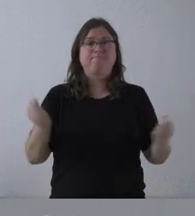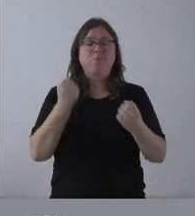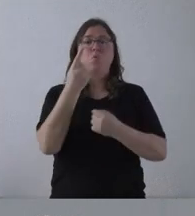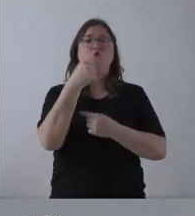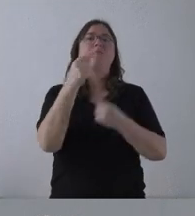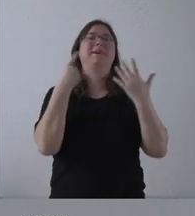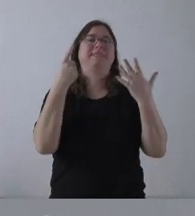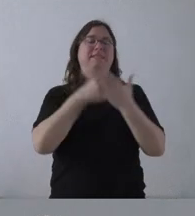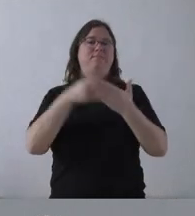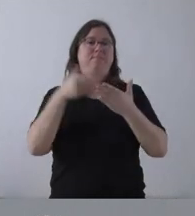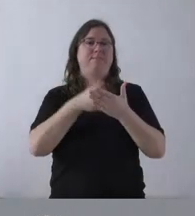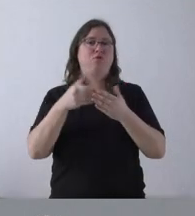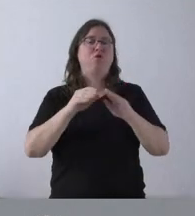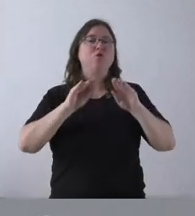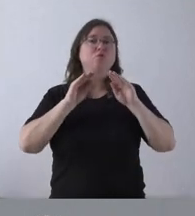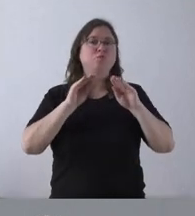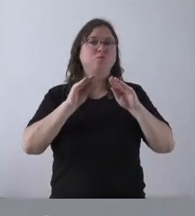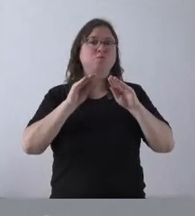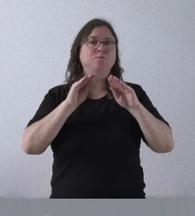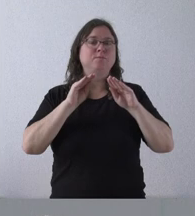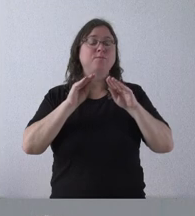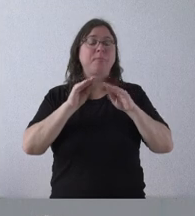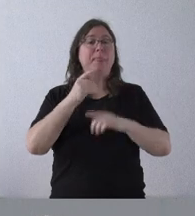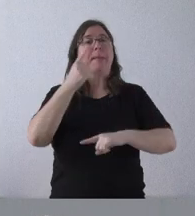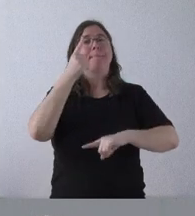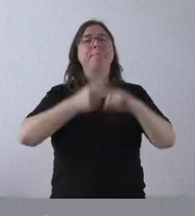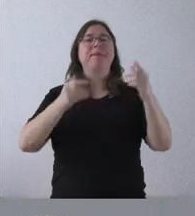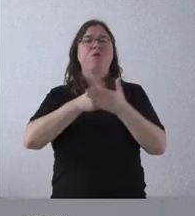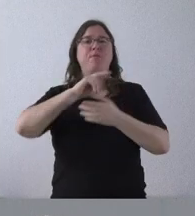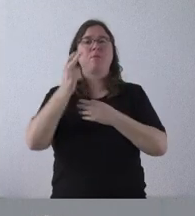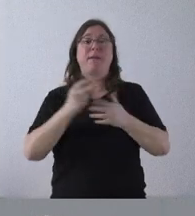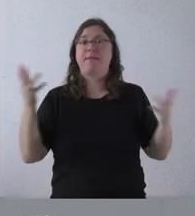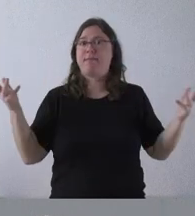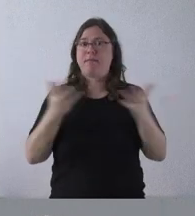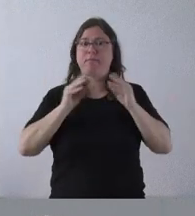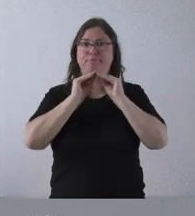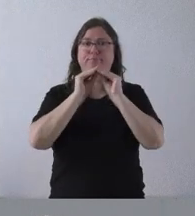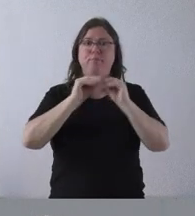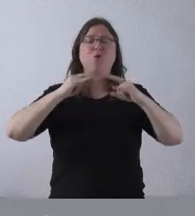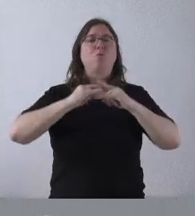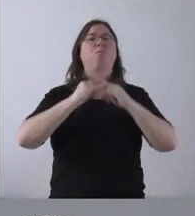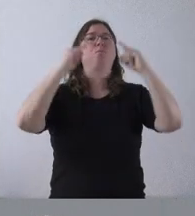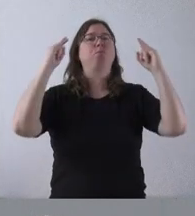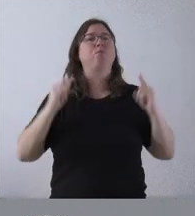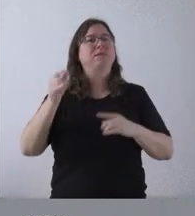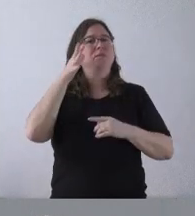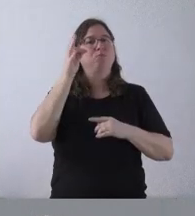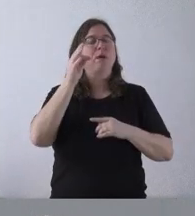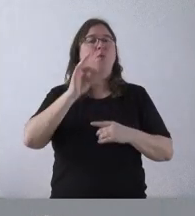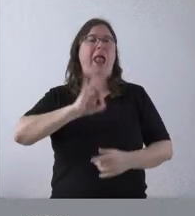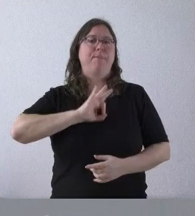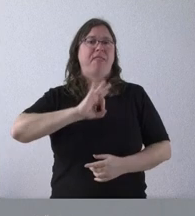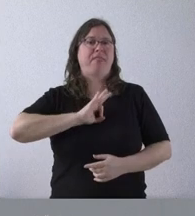la infraestructura tecnológica para su funcionamiento. Medio millón de euros para actuar de emergencia en la reparación del puente de la localidad soliana de Almazán.